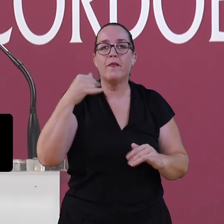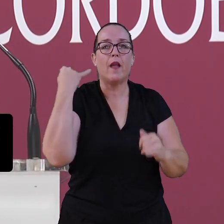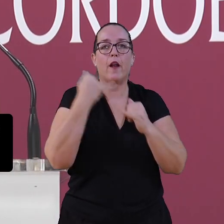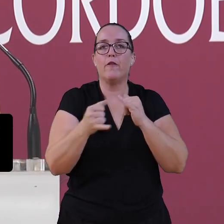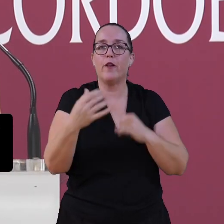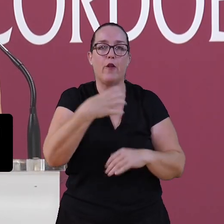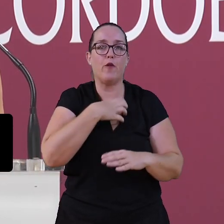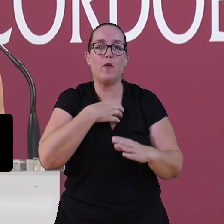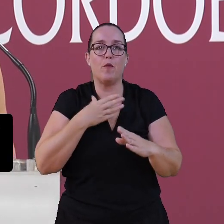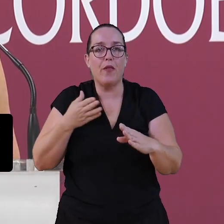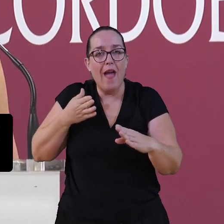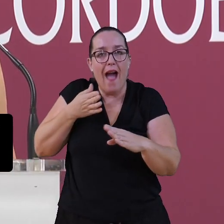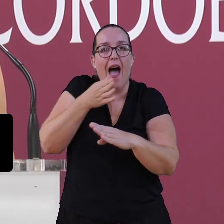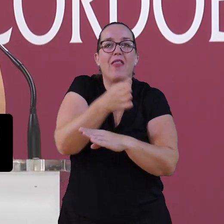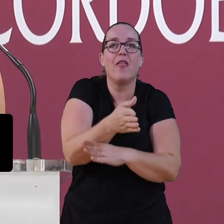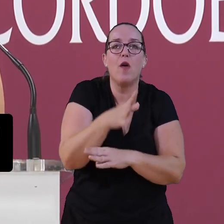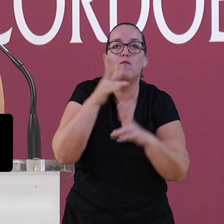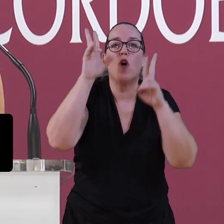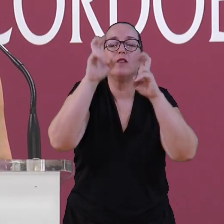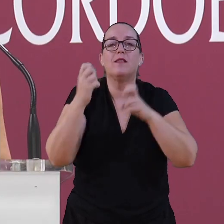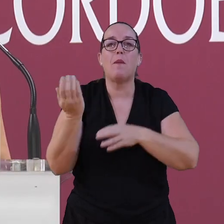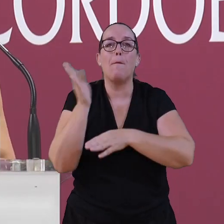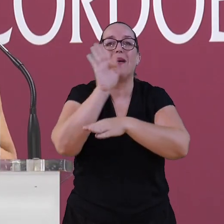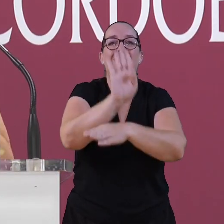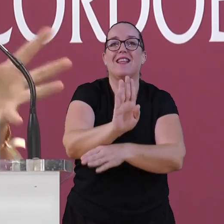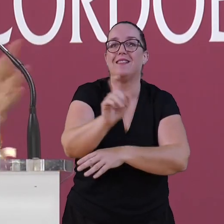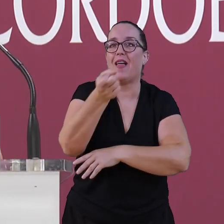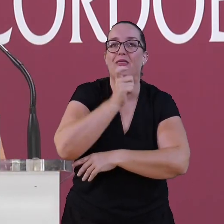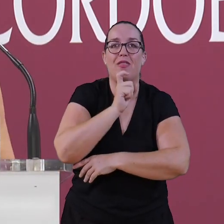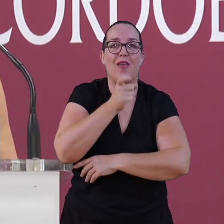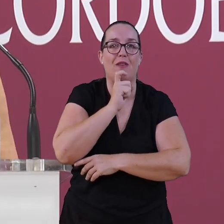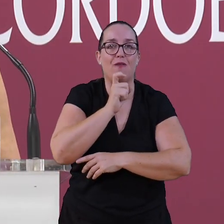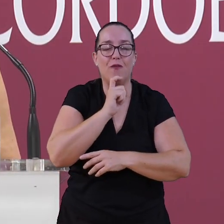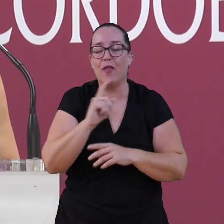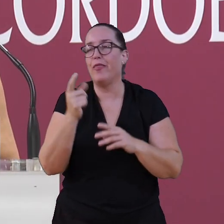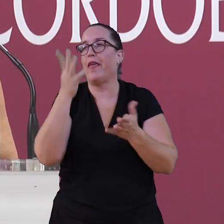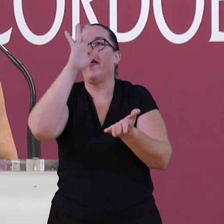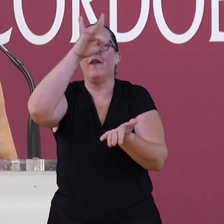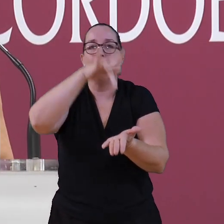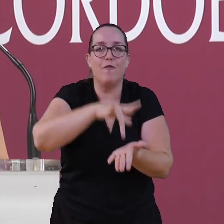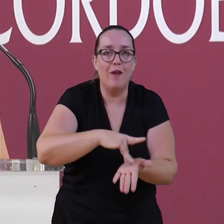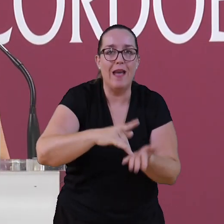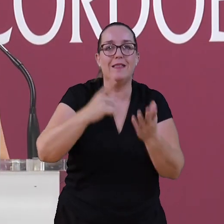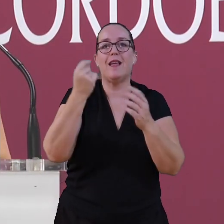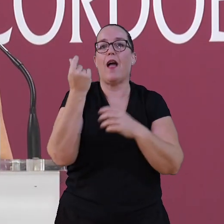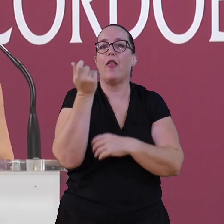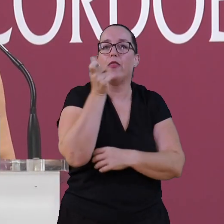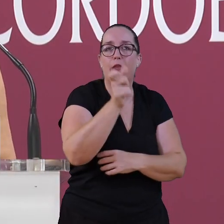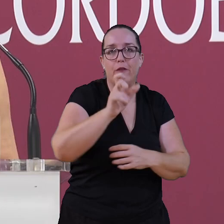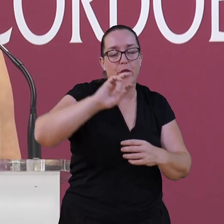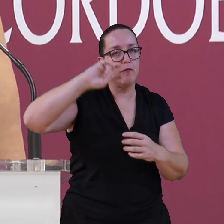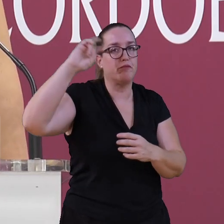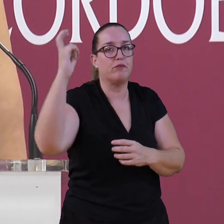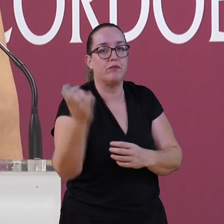por algunos errores a la hora de la presentación de los mismos, en las cifras, en las fechas. Entonces, este año